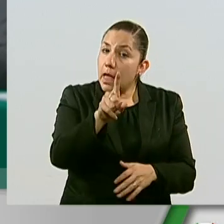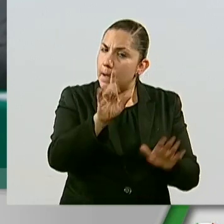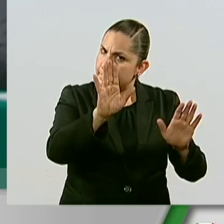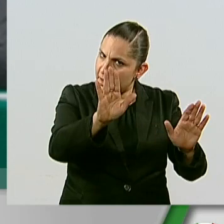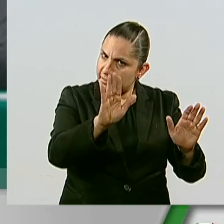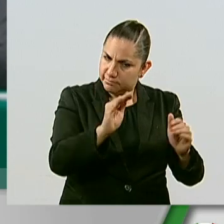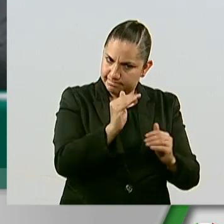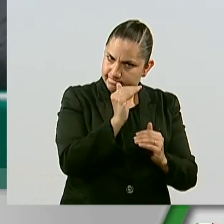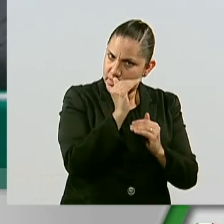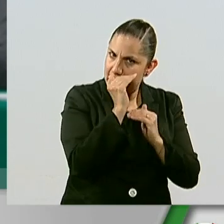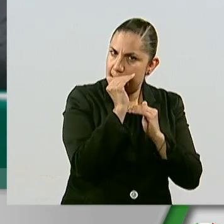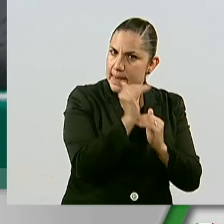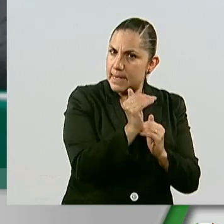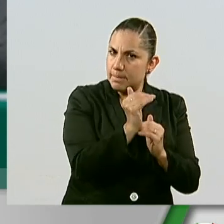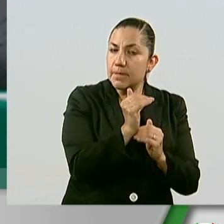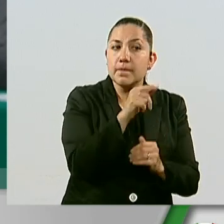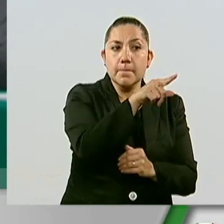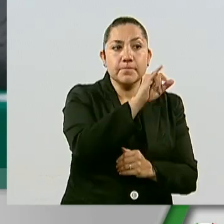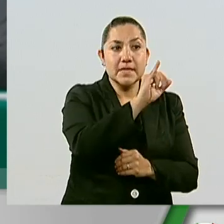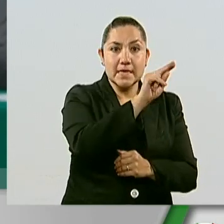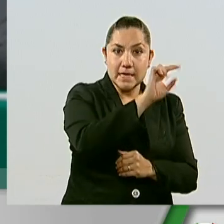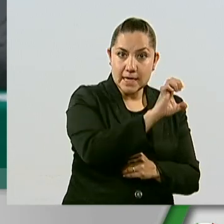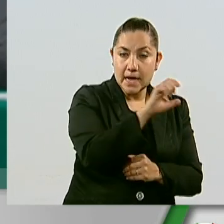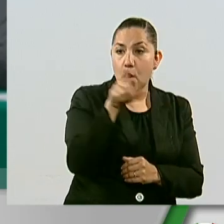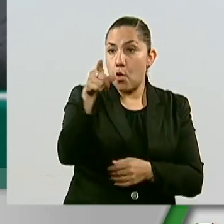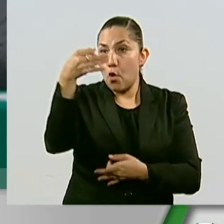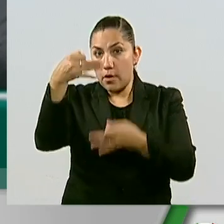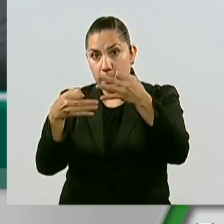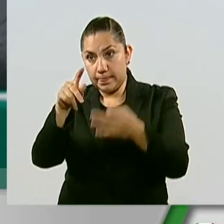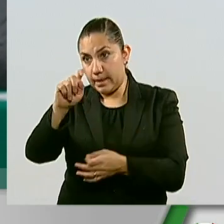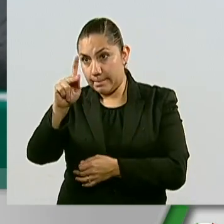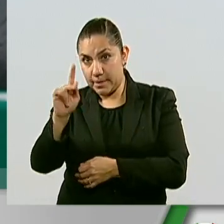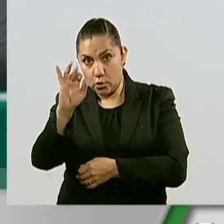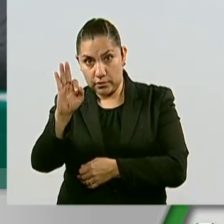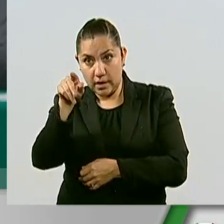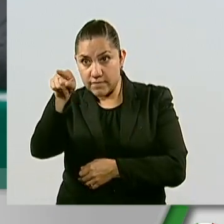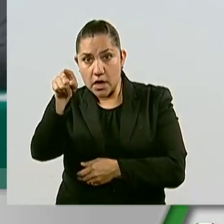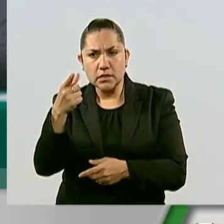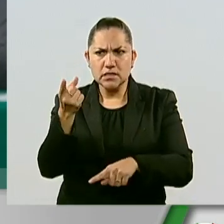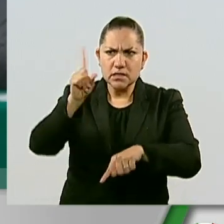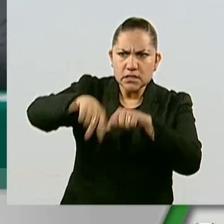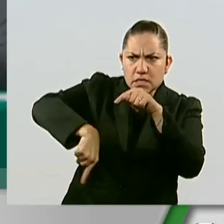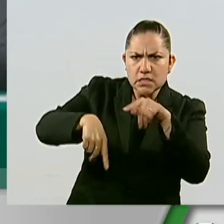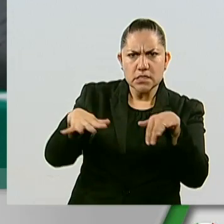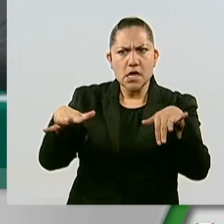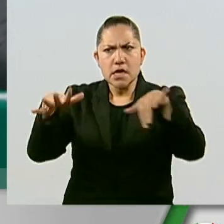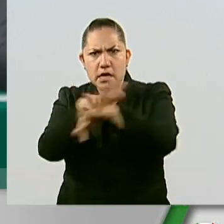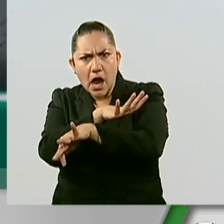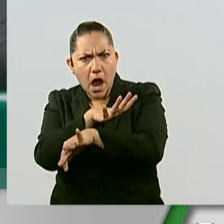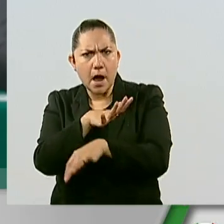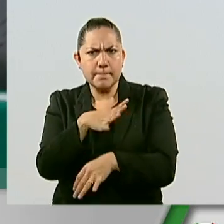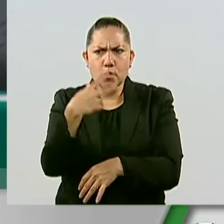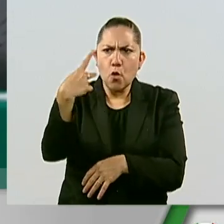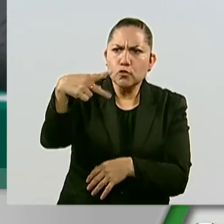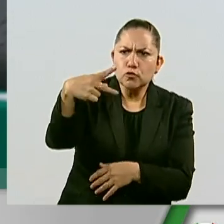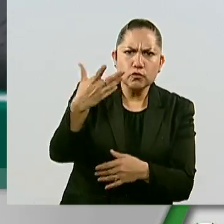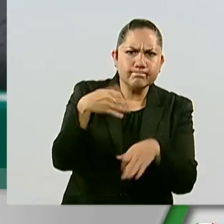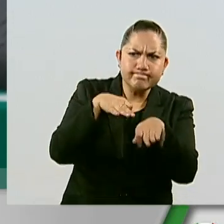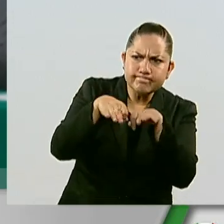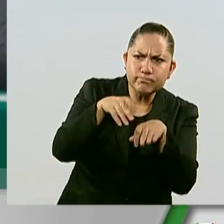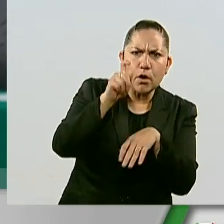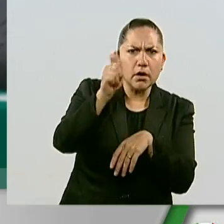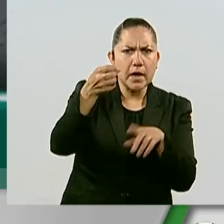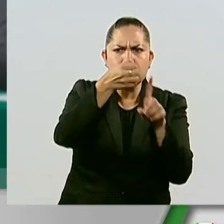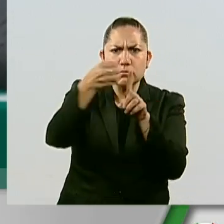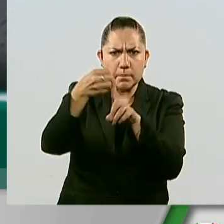Tribunal Electoral Federal. Y esto entendido en su autonomía, en su certeza, en su transparencia y en todas las